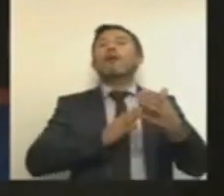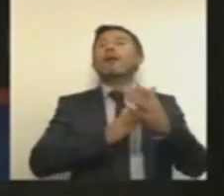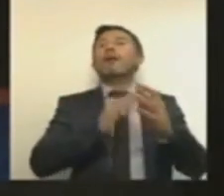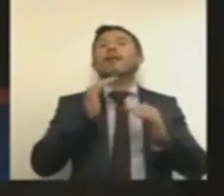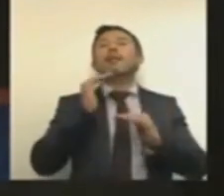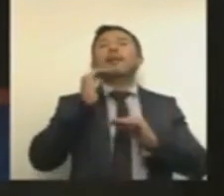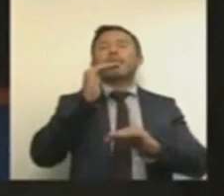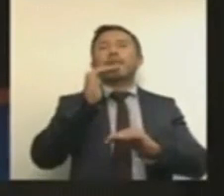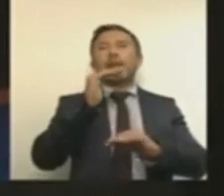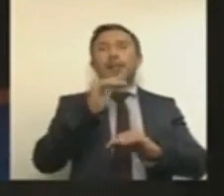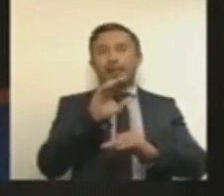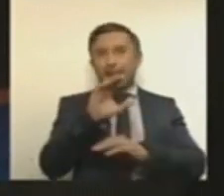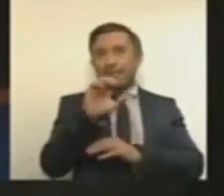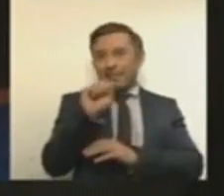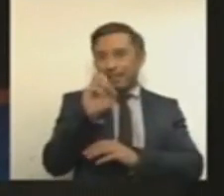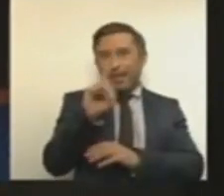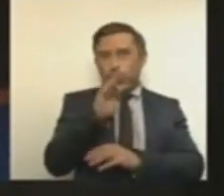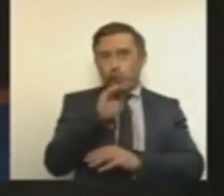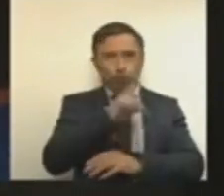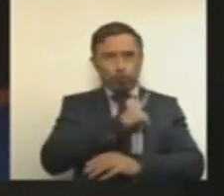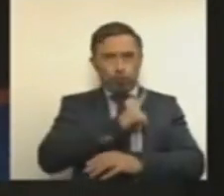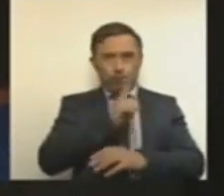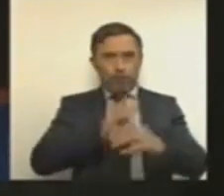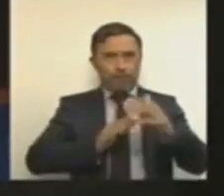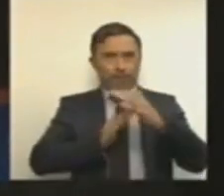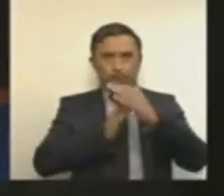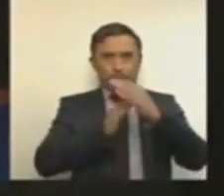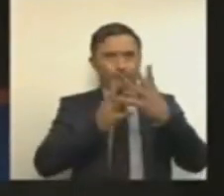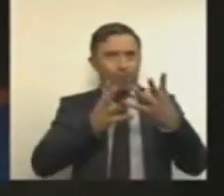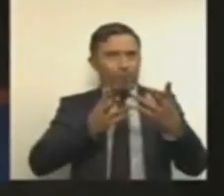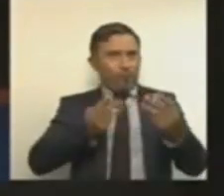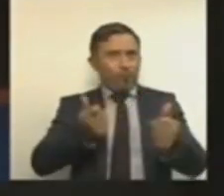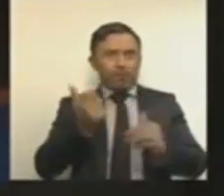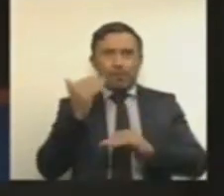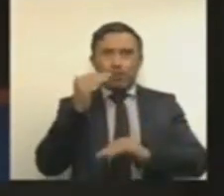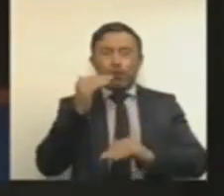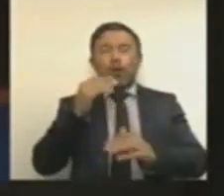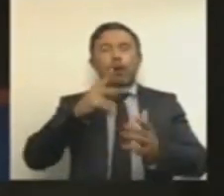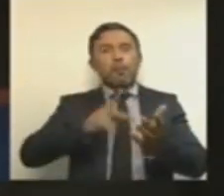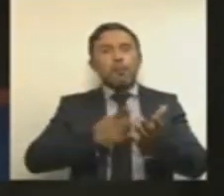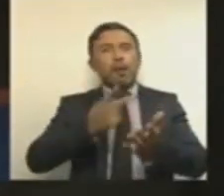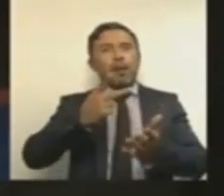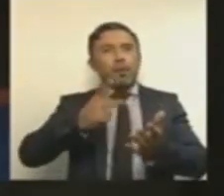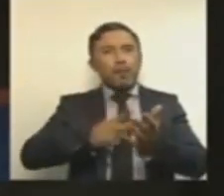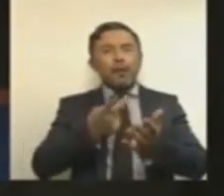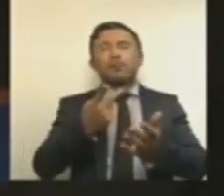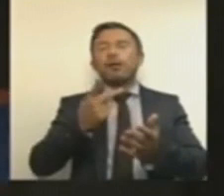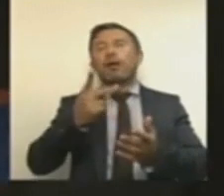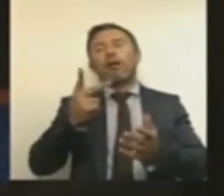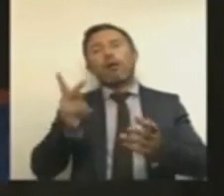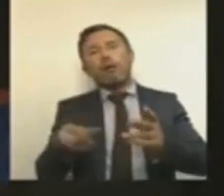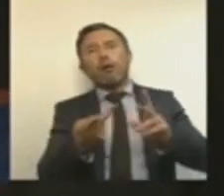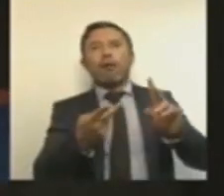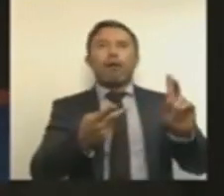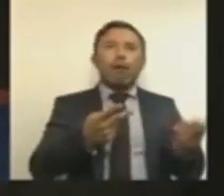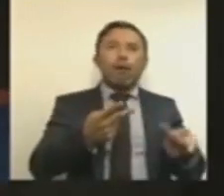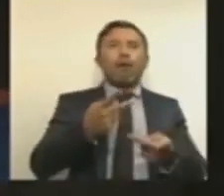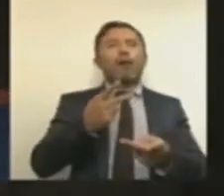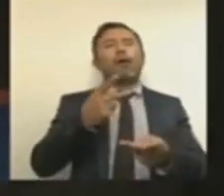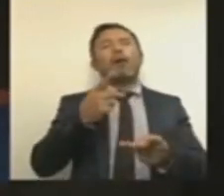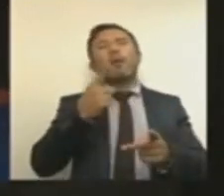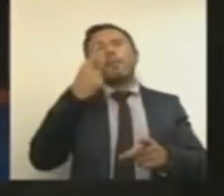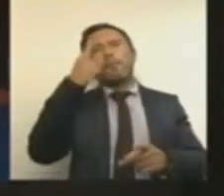presupuestal de la CEAP, es decir, que no tenga que estar constantemente justificando el destino